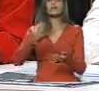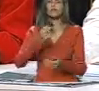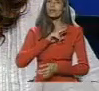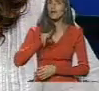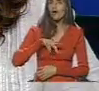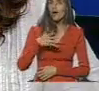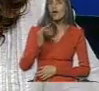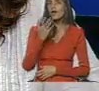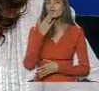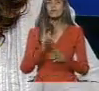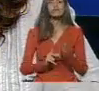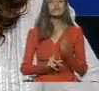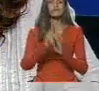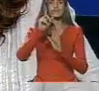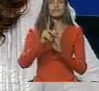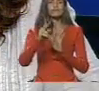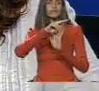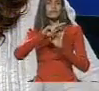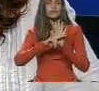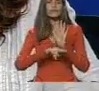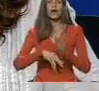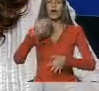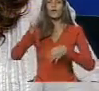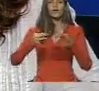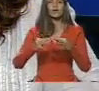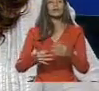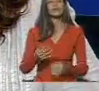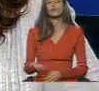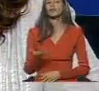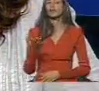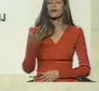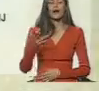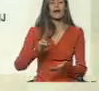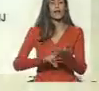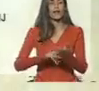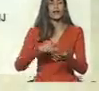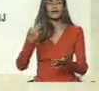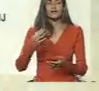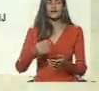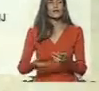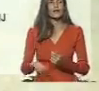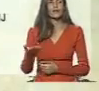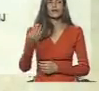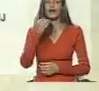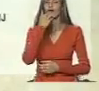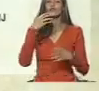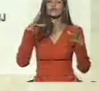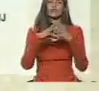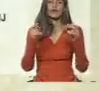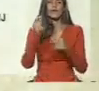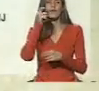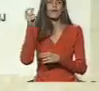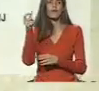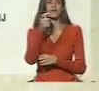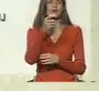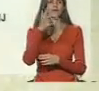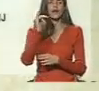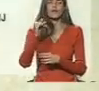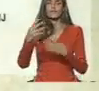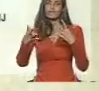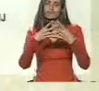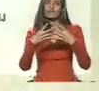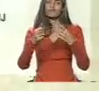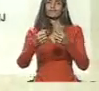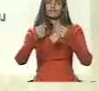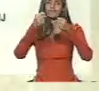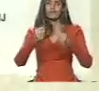tenemos, estamos desarrollando una norma jurídica altamente garantista, altamente respetuosa de toda nuestra población privada de libertad y, por